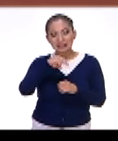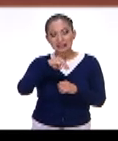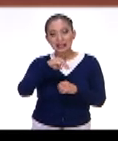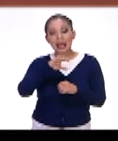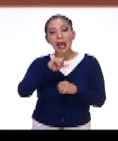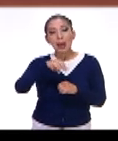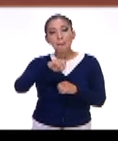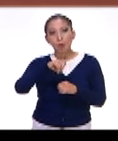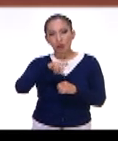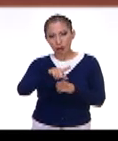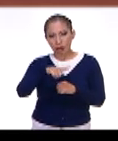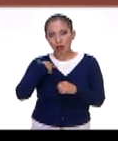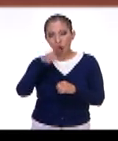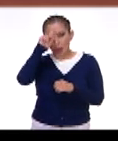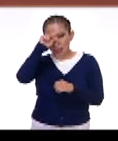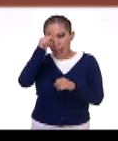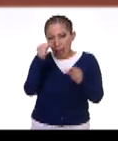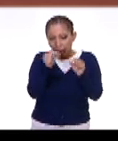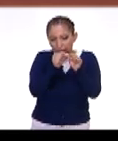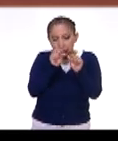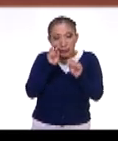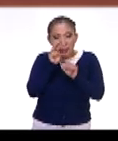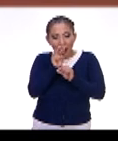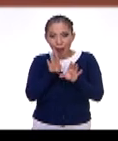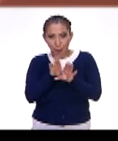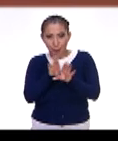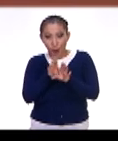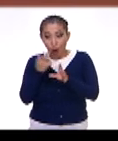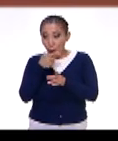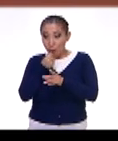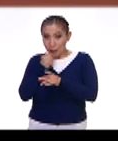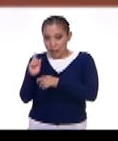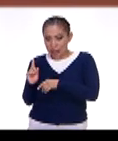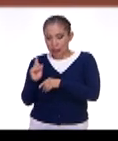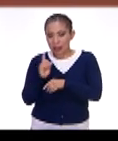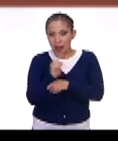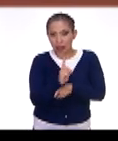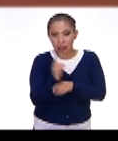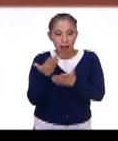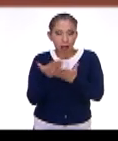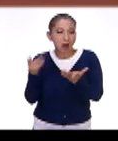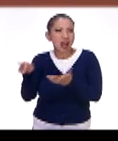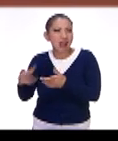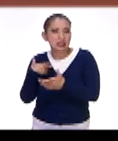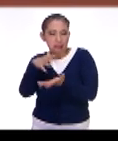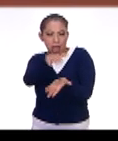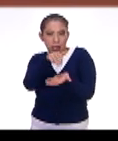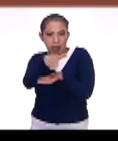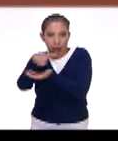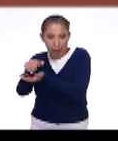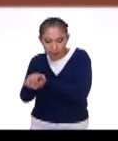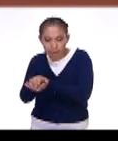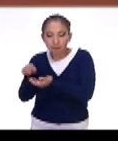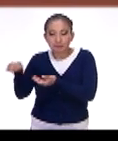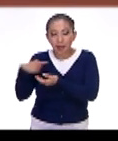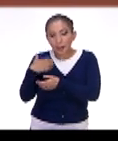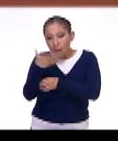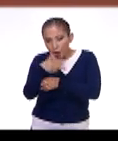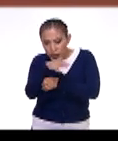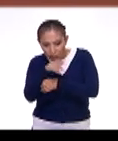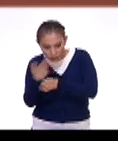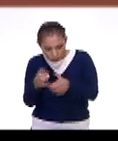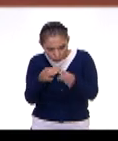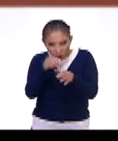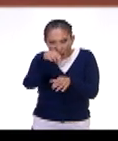la hormiga escamolera. Se ve cómo el productor, que bueno, en este caso más bien es recolector, va buscando los